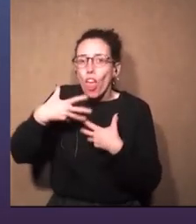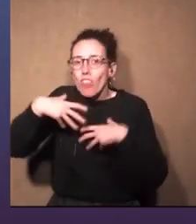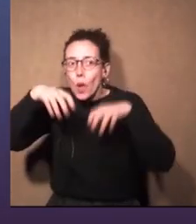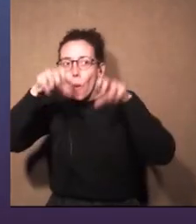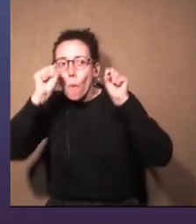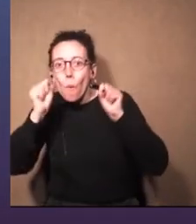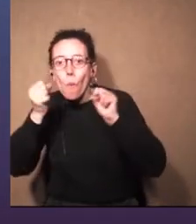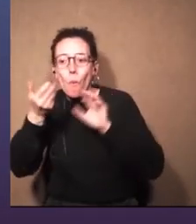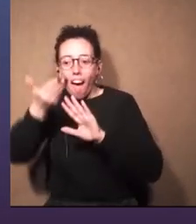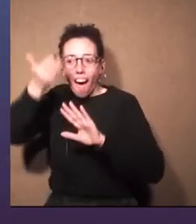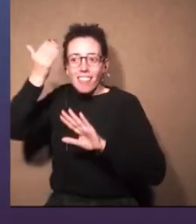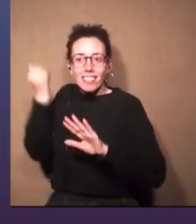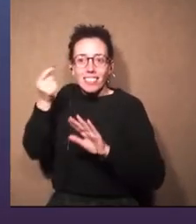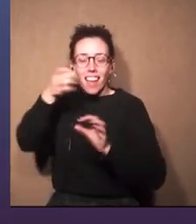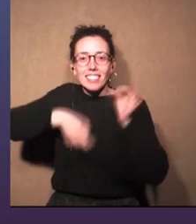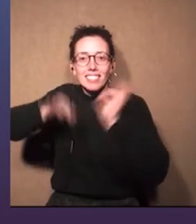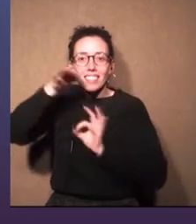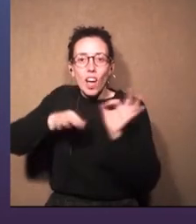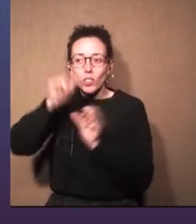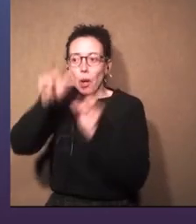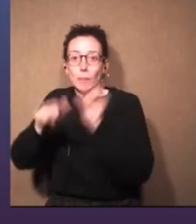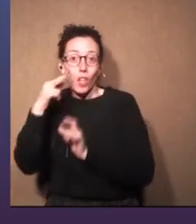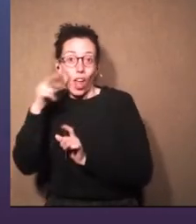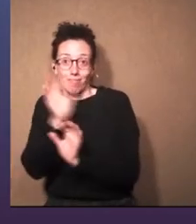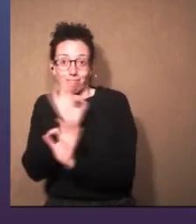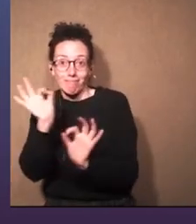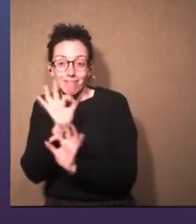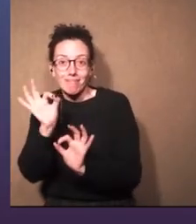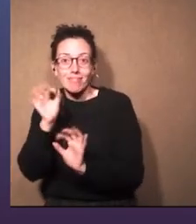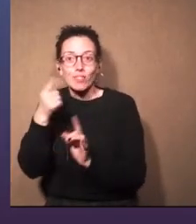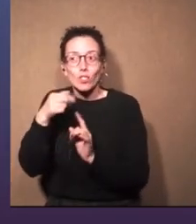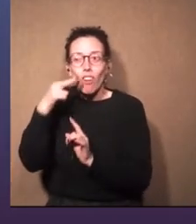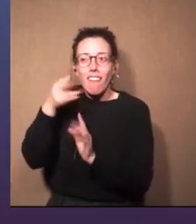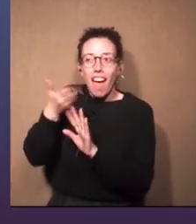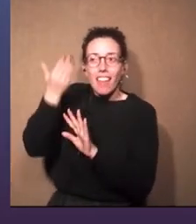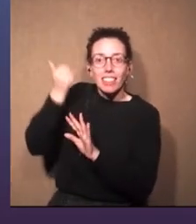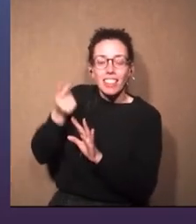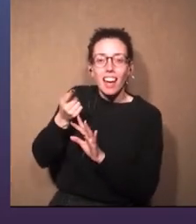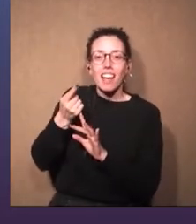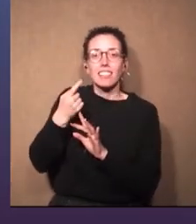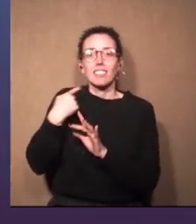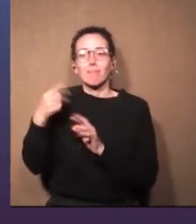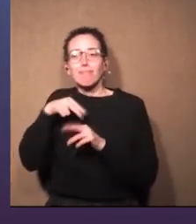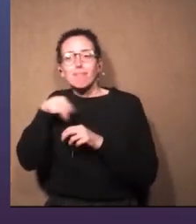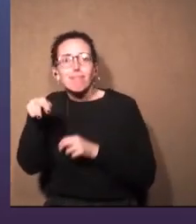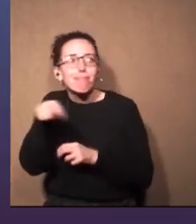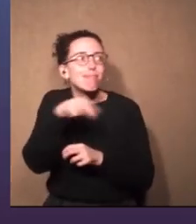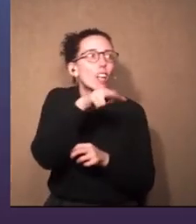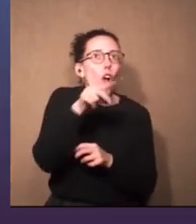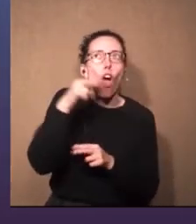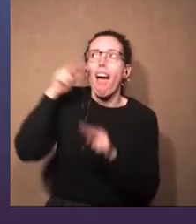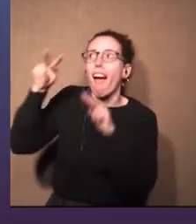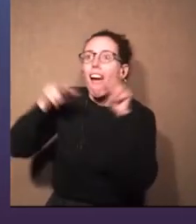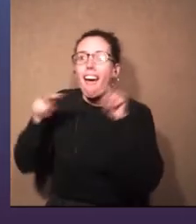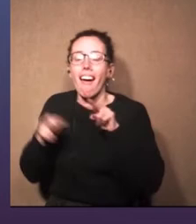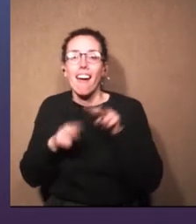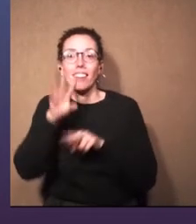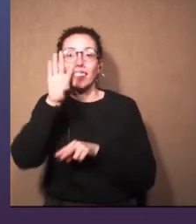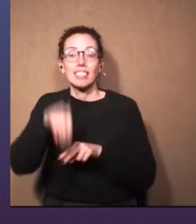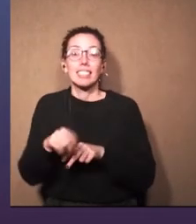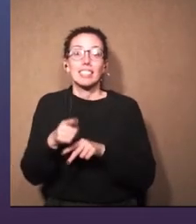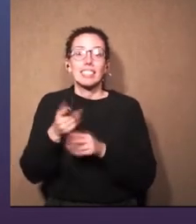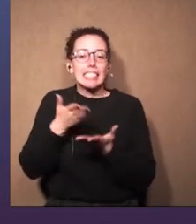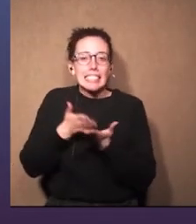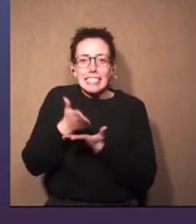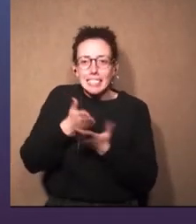descubriendo toda esa parte que iba atrás de las obras, aparte de ir al teatro y recorrerlo por todos lados, de tener la